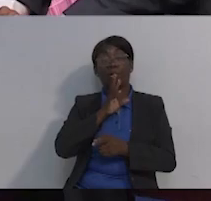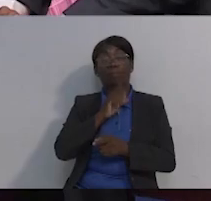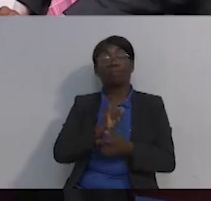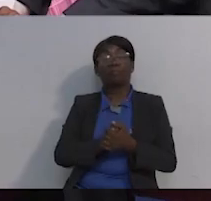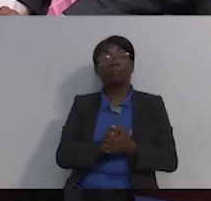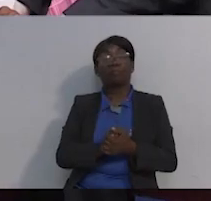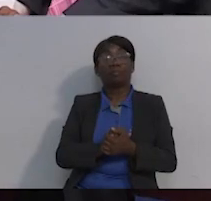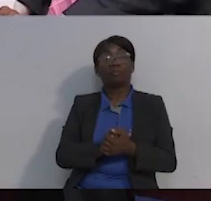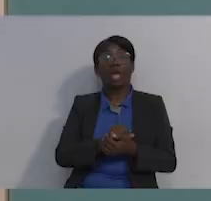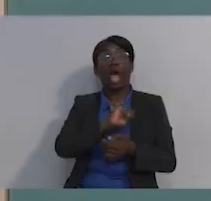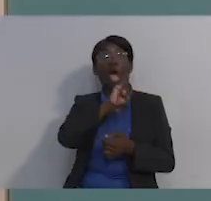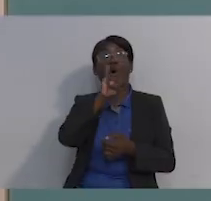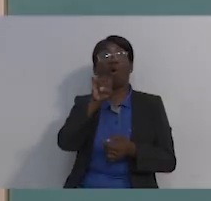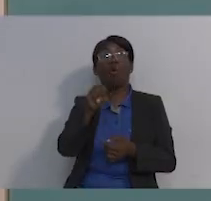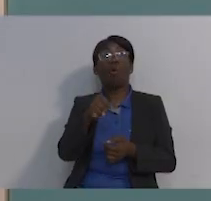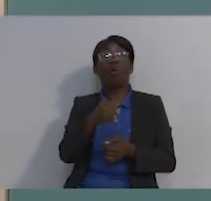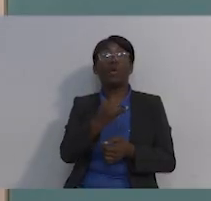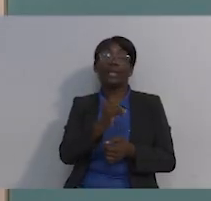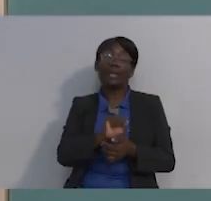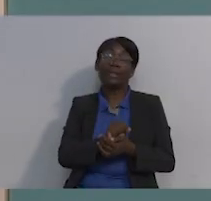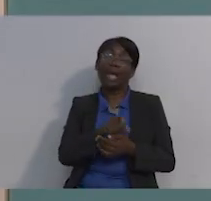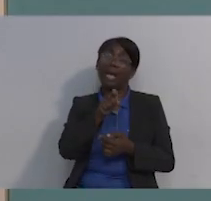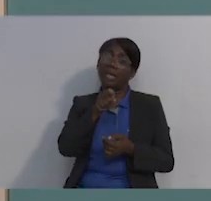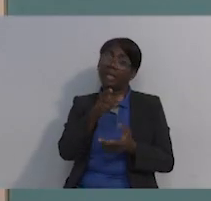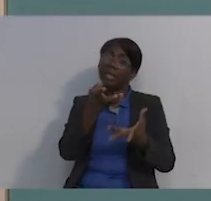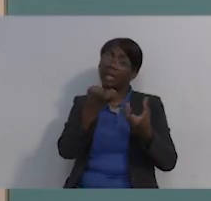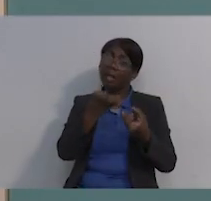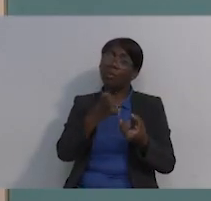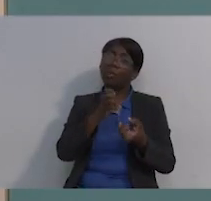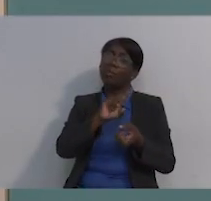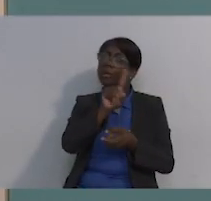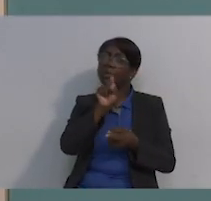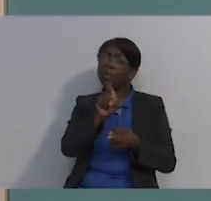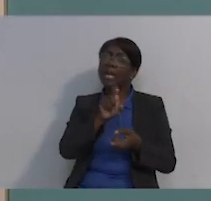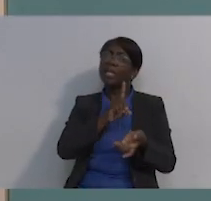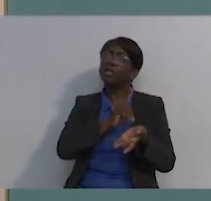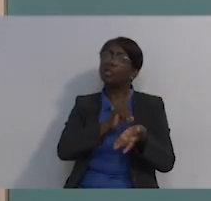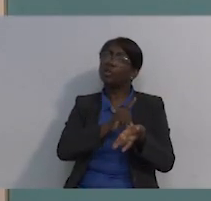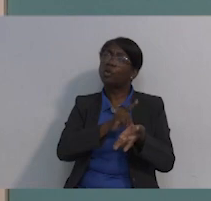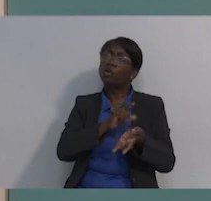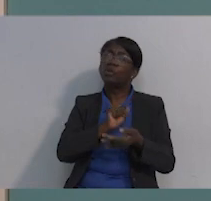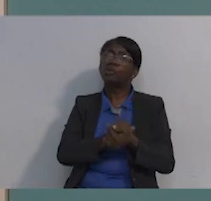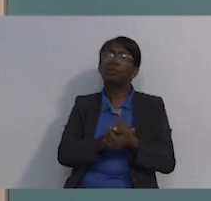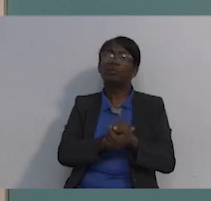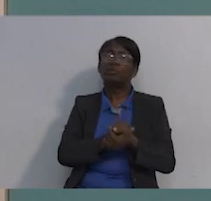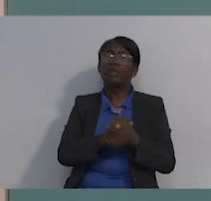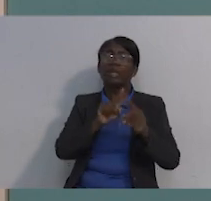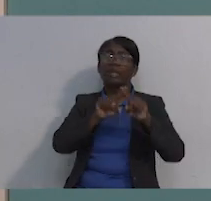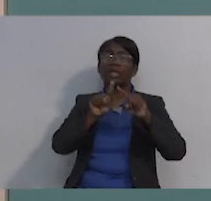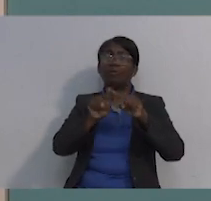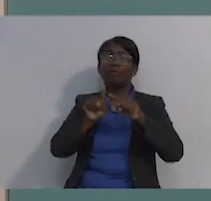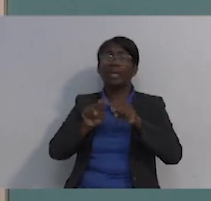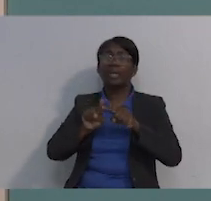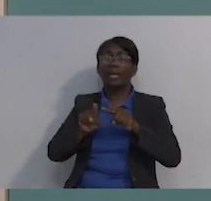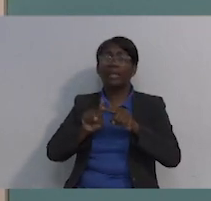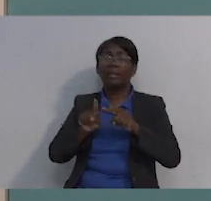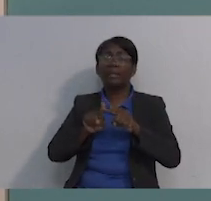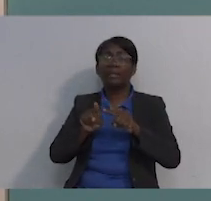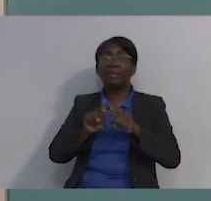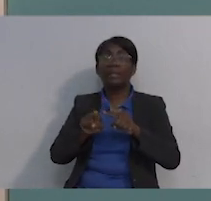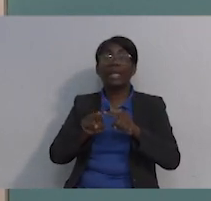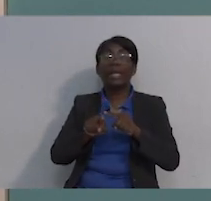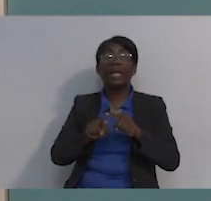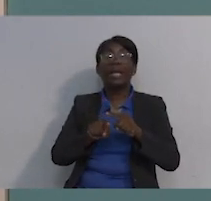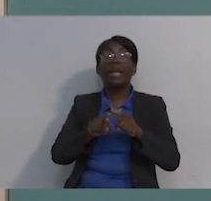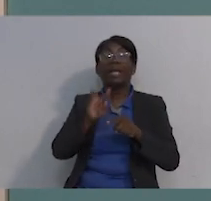a dar la palabra a Julieta, pero queríamos preguntarle al doctor también sobre los distintos tratamientos.